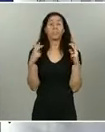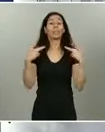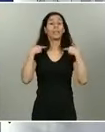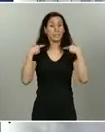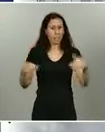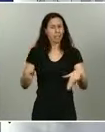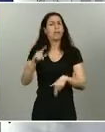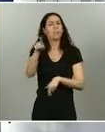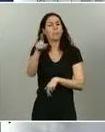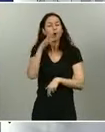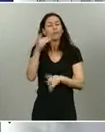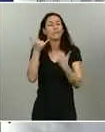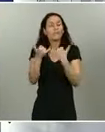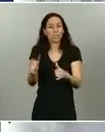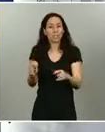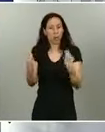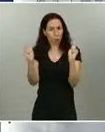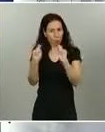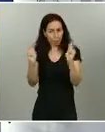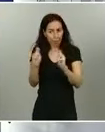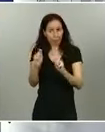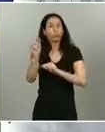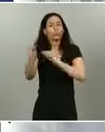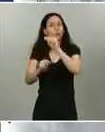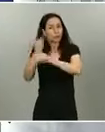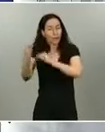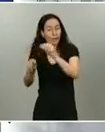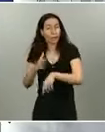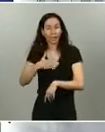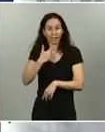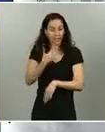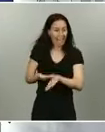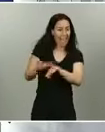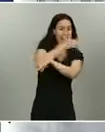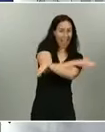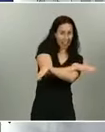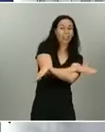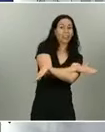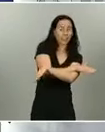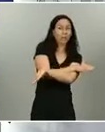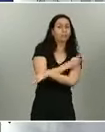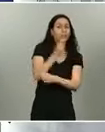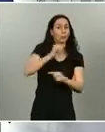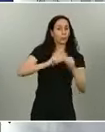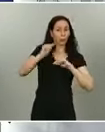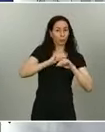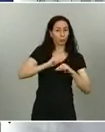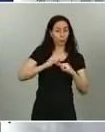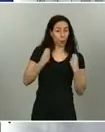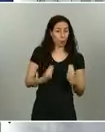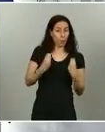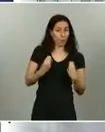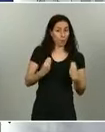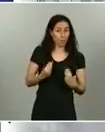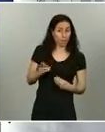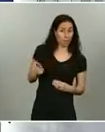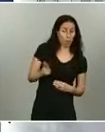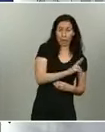personas que han tenido el virus y no se han curado? ¿Son portadores potenciales del virus para siempre? ¿Son supercontagiadores?